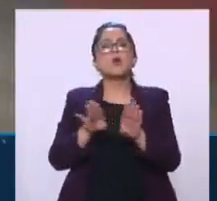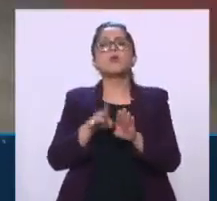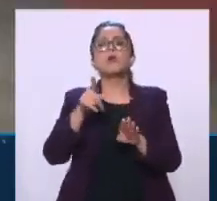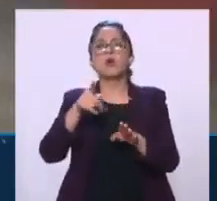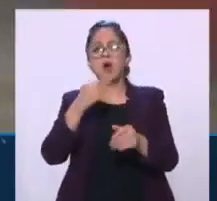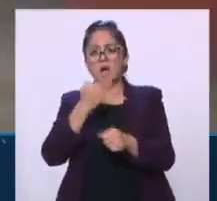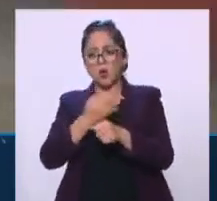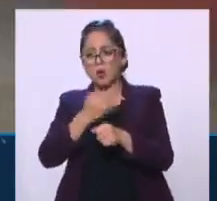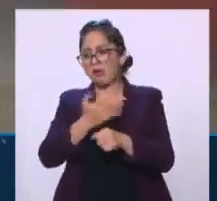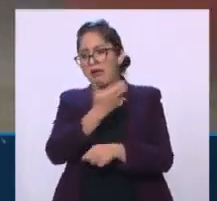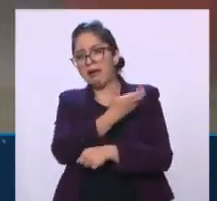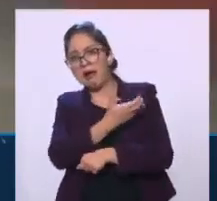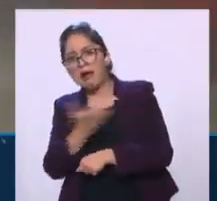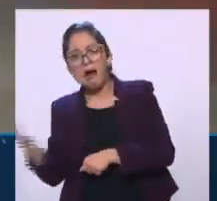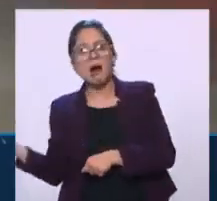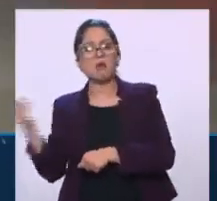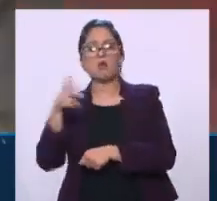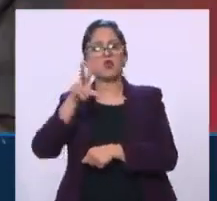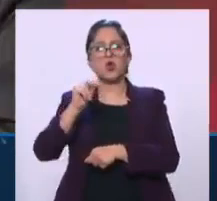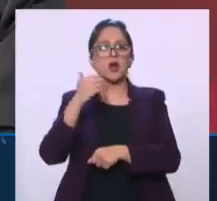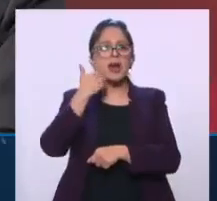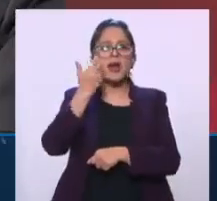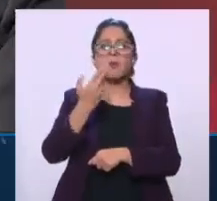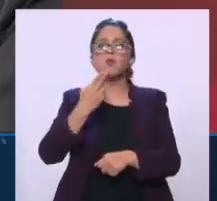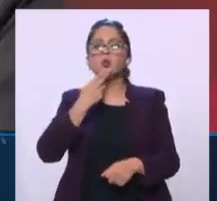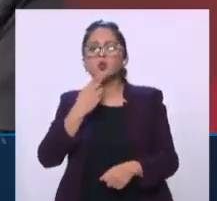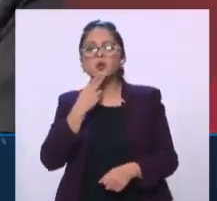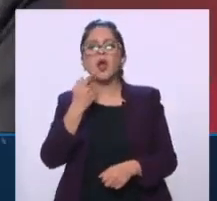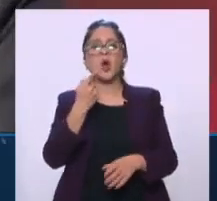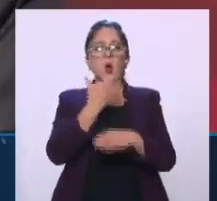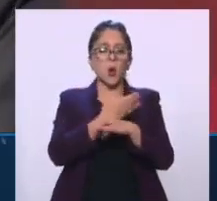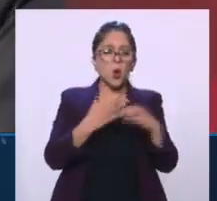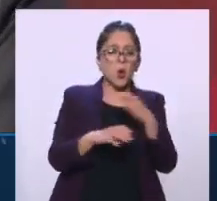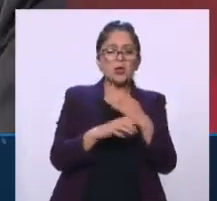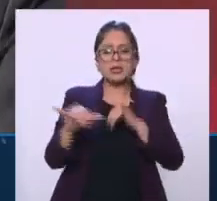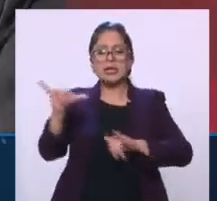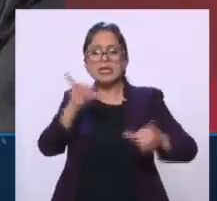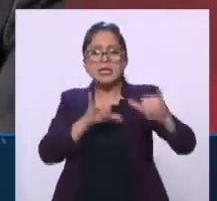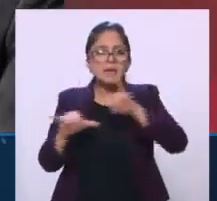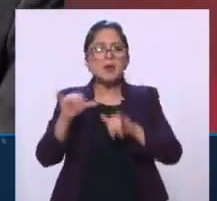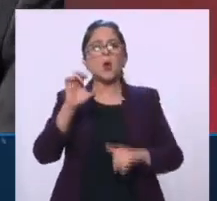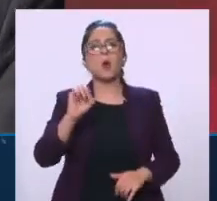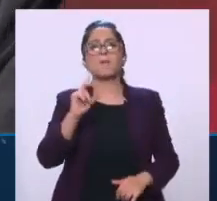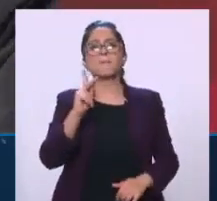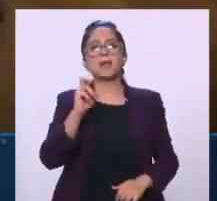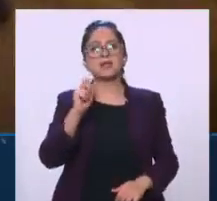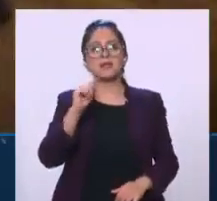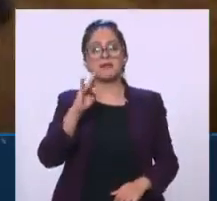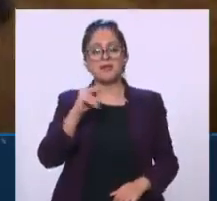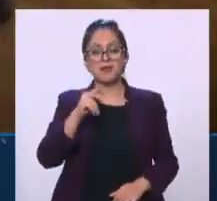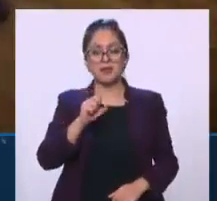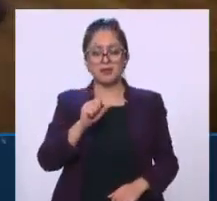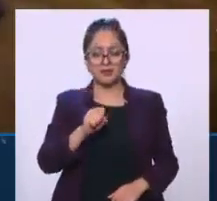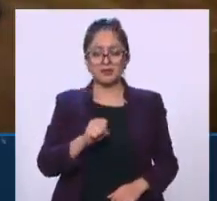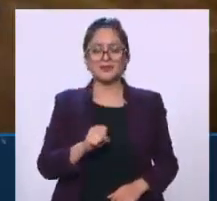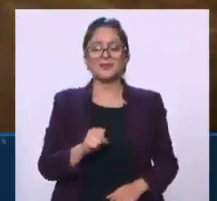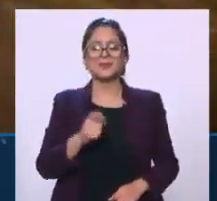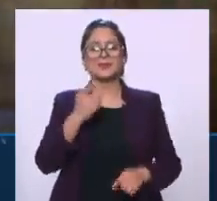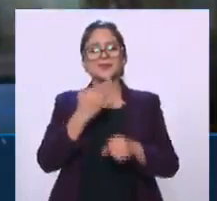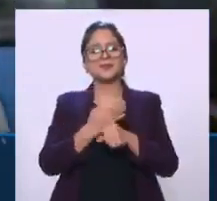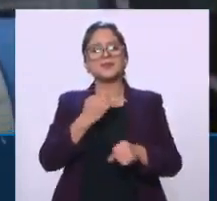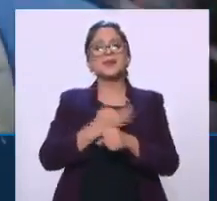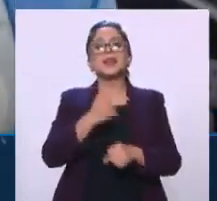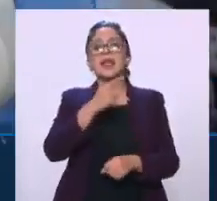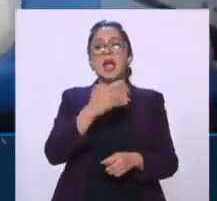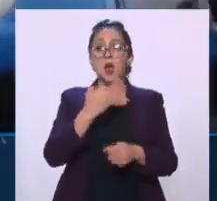agricultura que no queremos que se use insumo químico ni pesticidas. Y yo creo que estamos también en esa posición. Algunos dicen